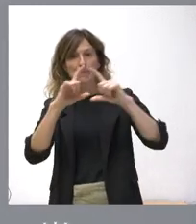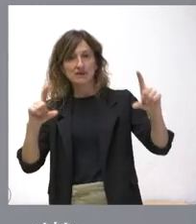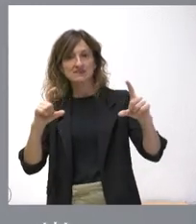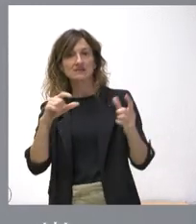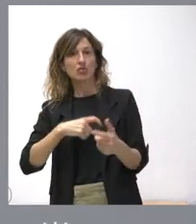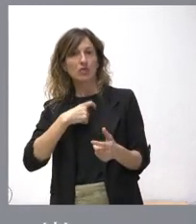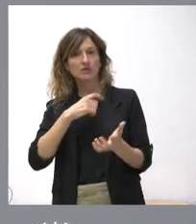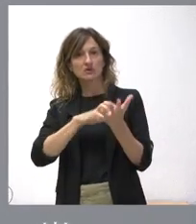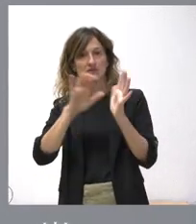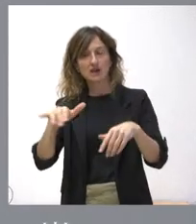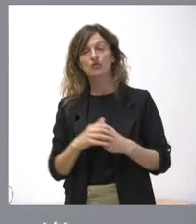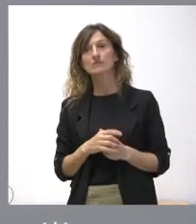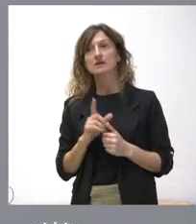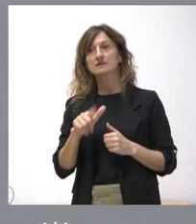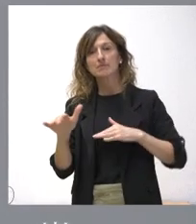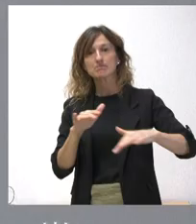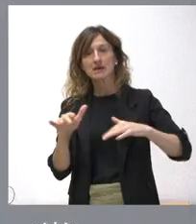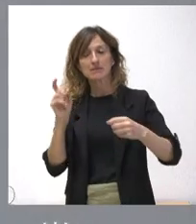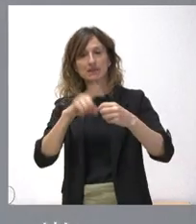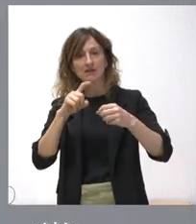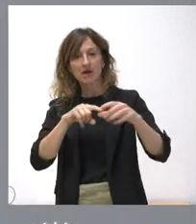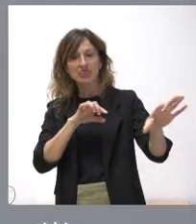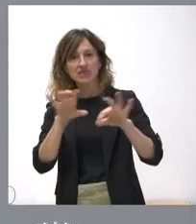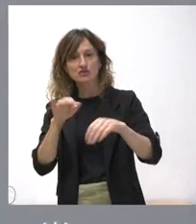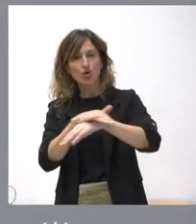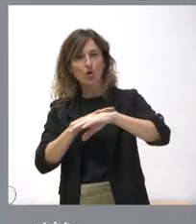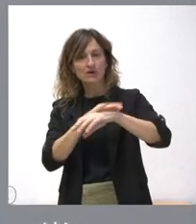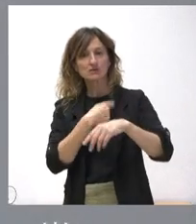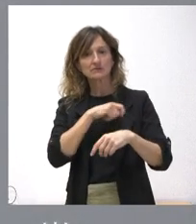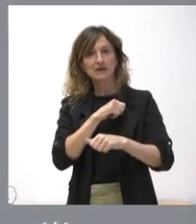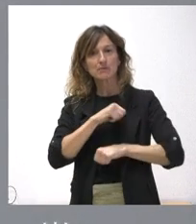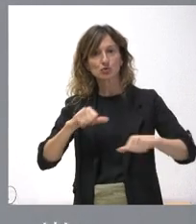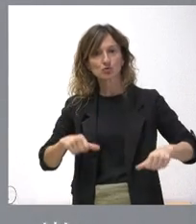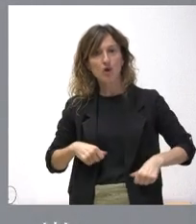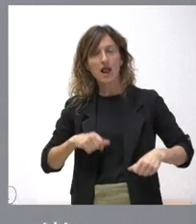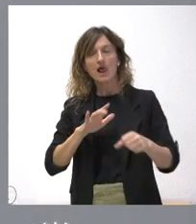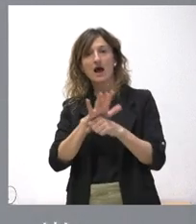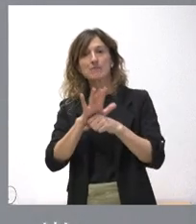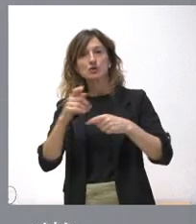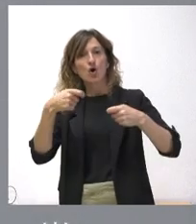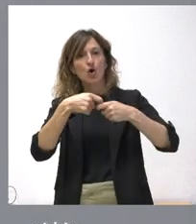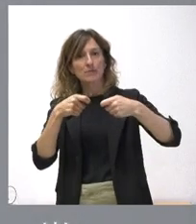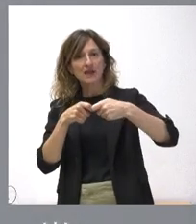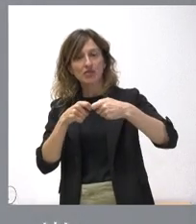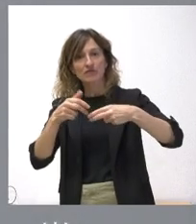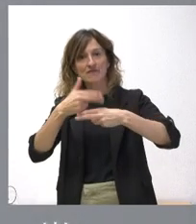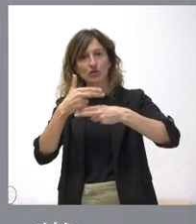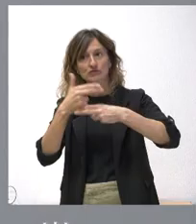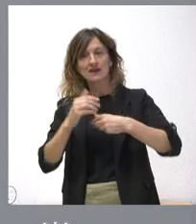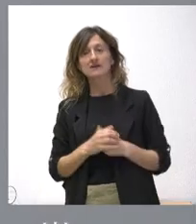León, promover la participación de nuestra comunidad en la toma de decisiones de los gobiernos de España y Portugal en el ámbito de la cooperación transfronteriza,